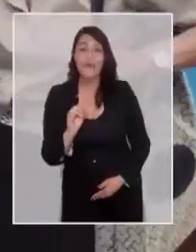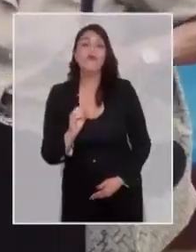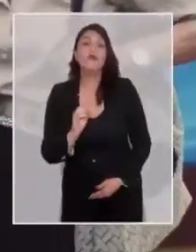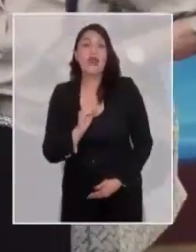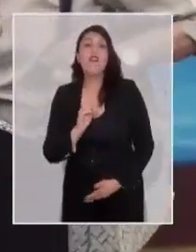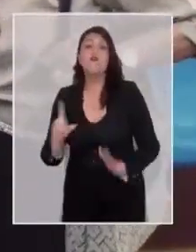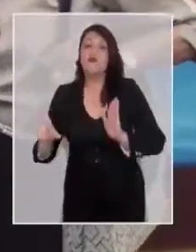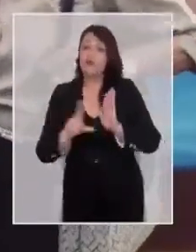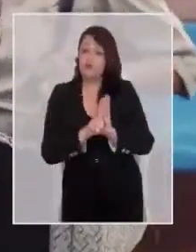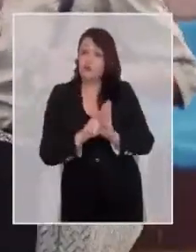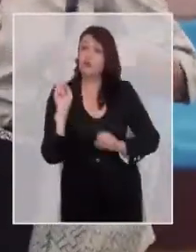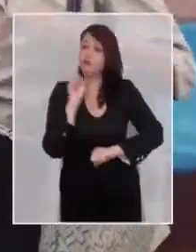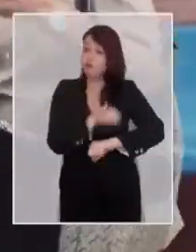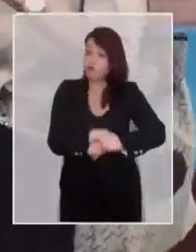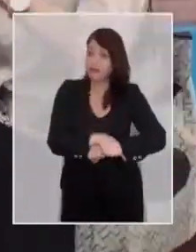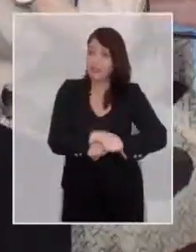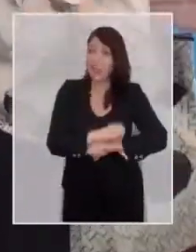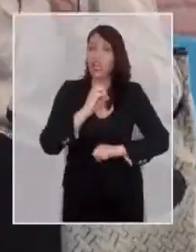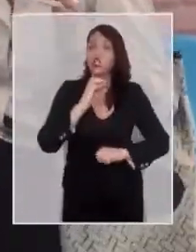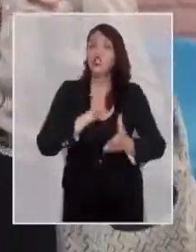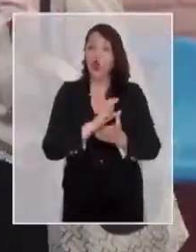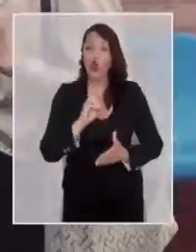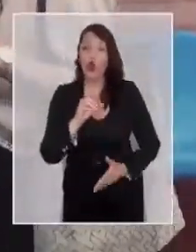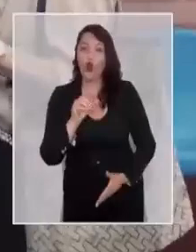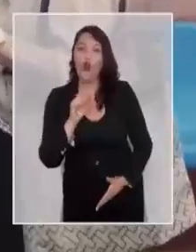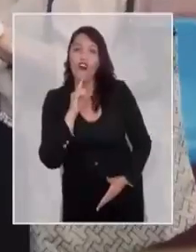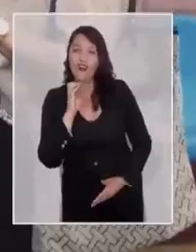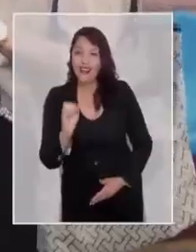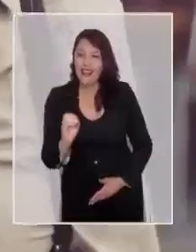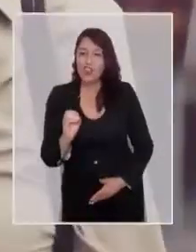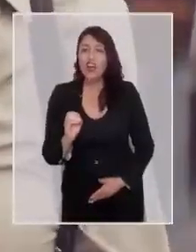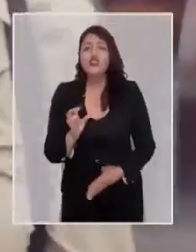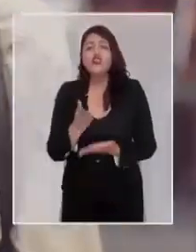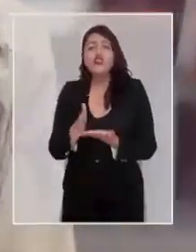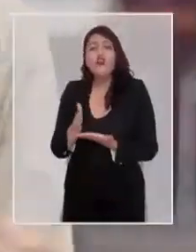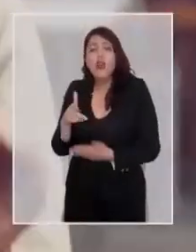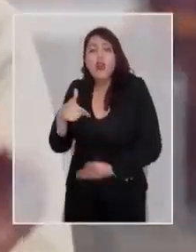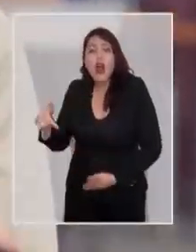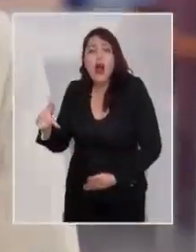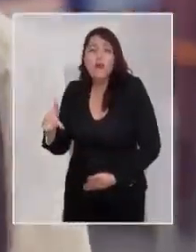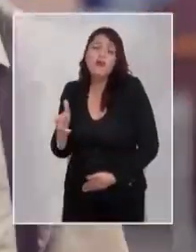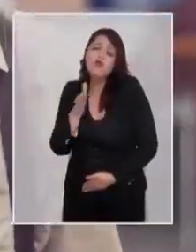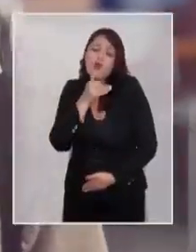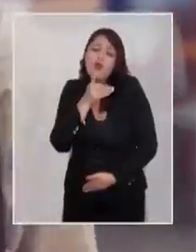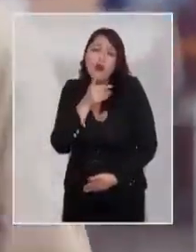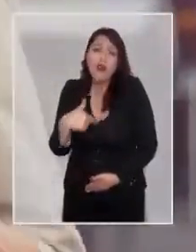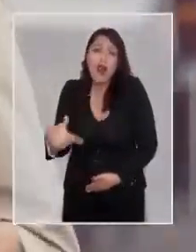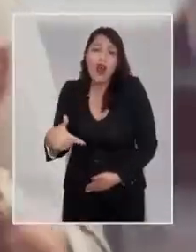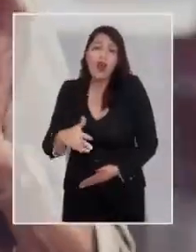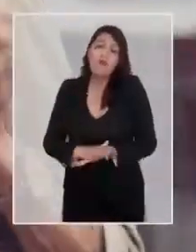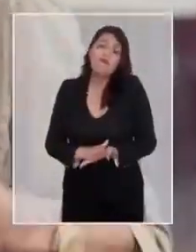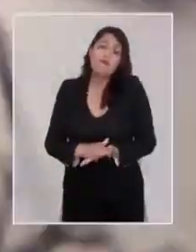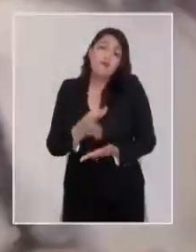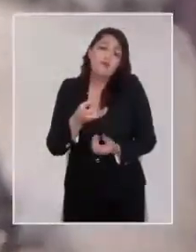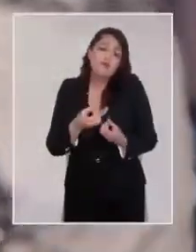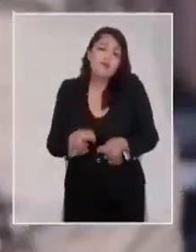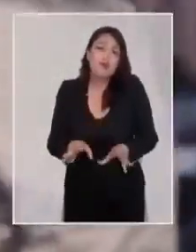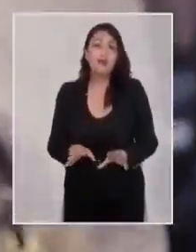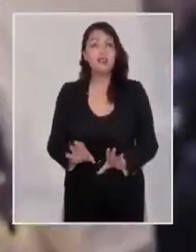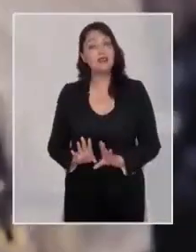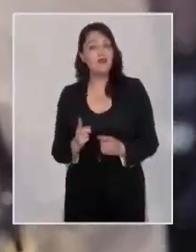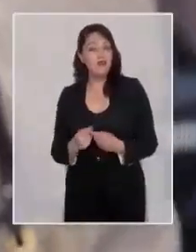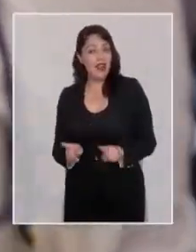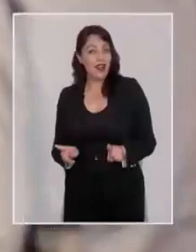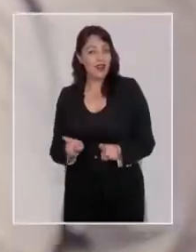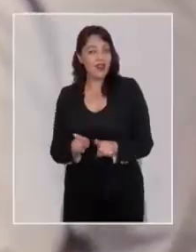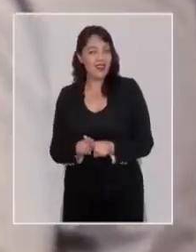él sí votó por la ley Cholito. Sí, la del Chiquilla, una cosita. ¿No le sobrará algún lapicito? Porque, oye, no tengo. Se